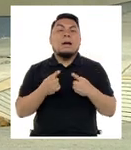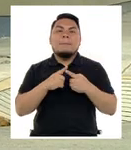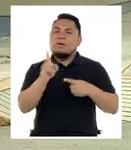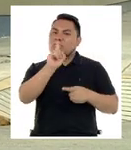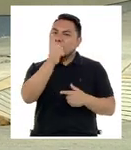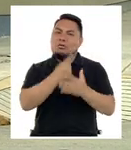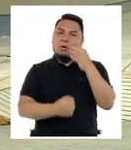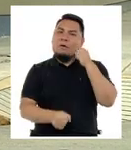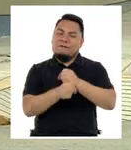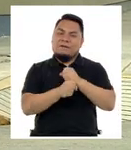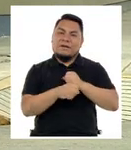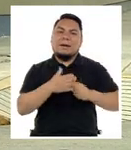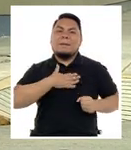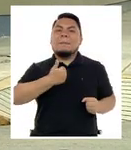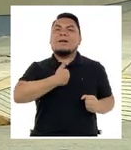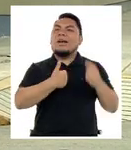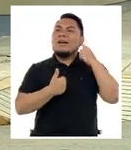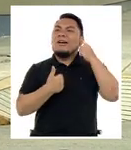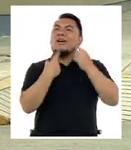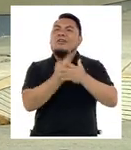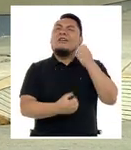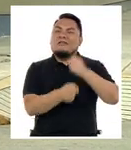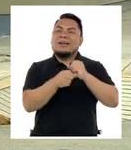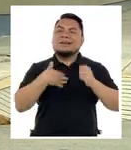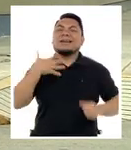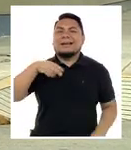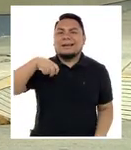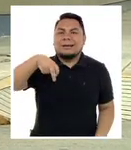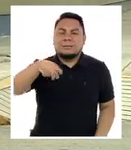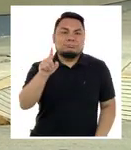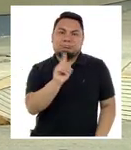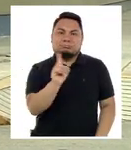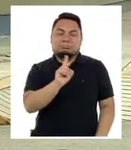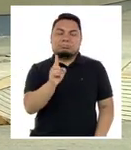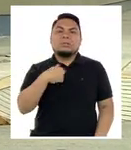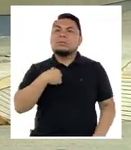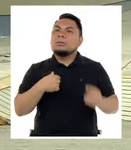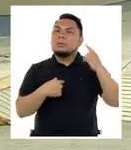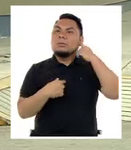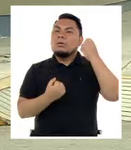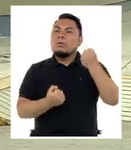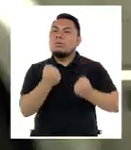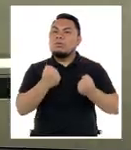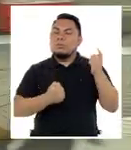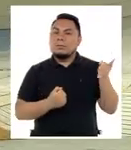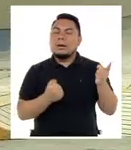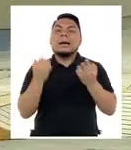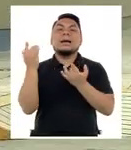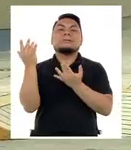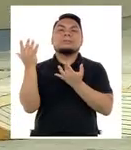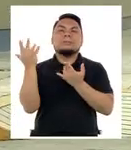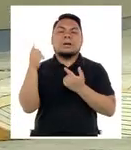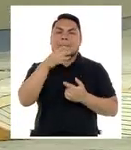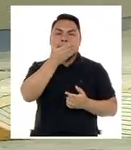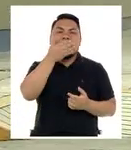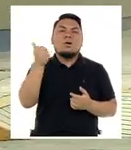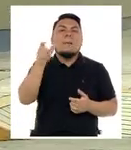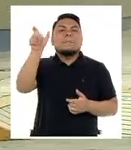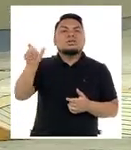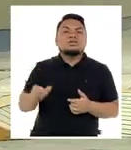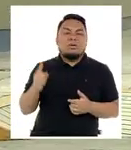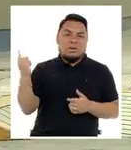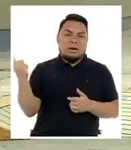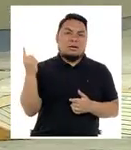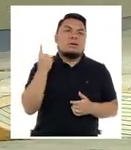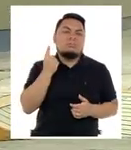debo confiar en mi propio oído para cruzar. Ahí viene, por ejemplo, un automóvil, debo esperar que alguien venga,